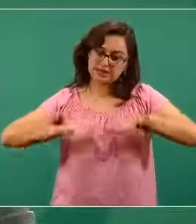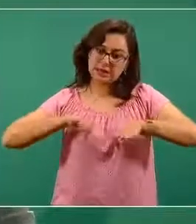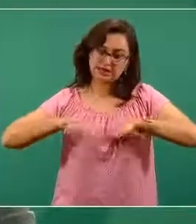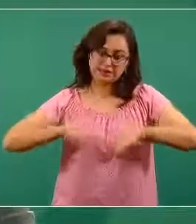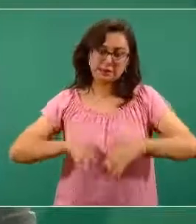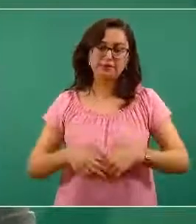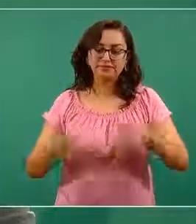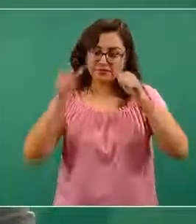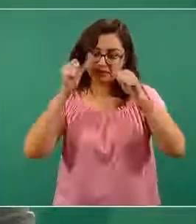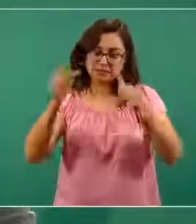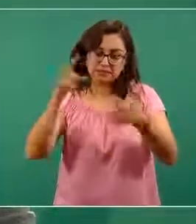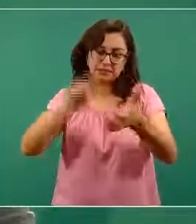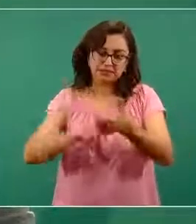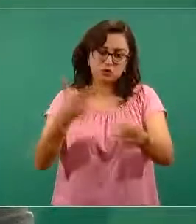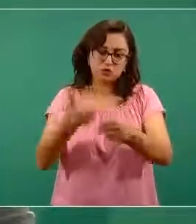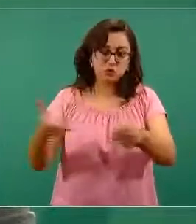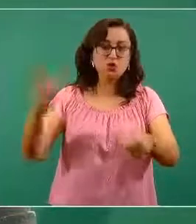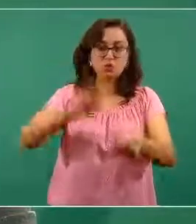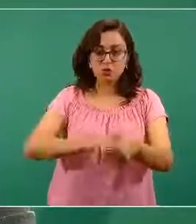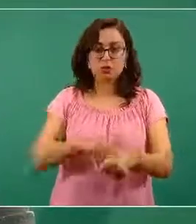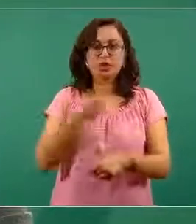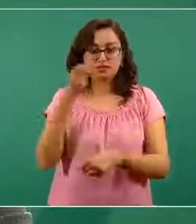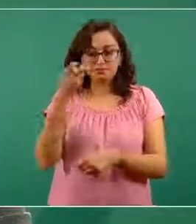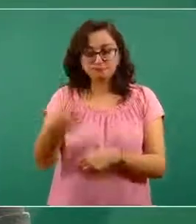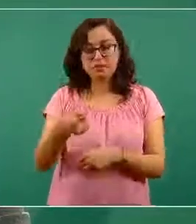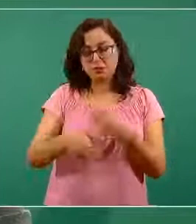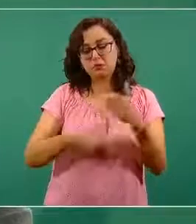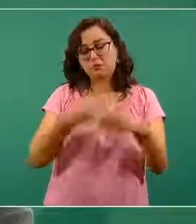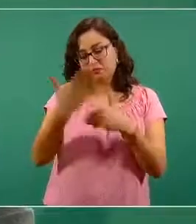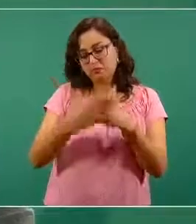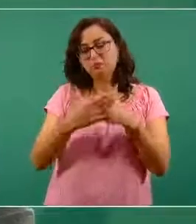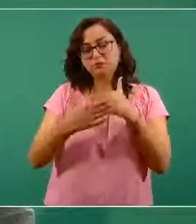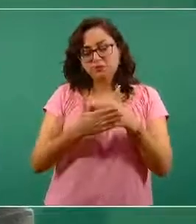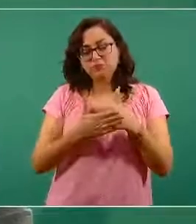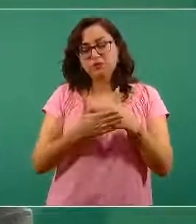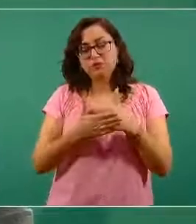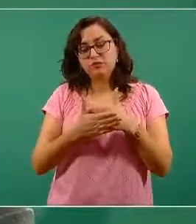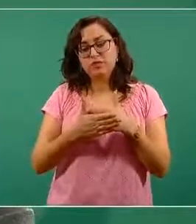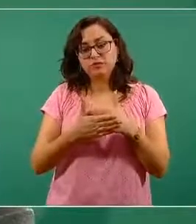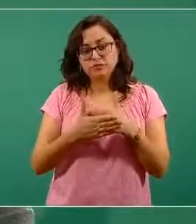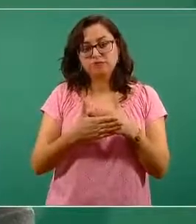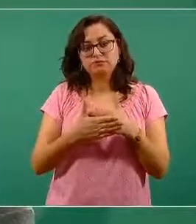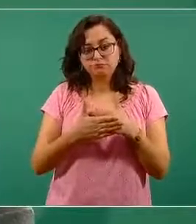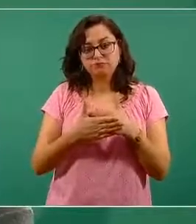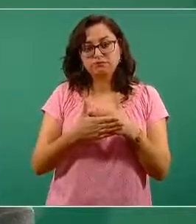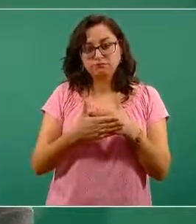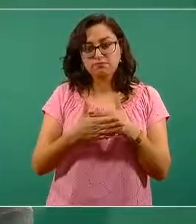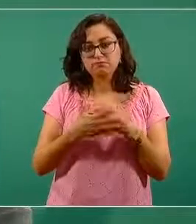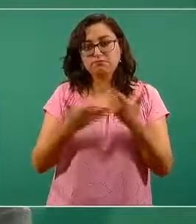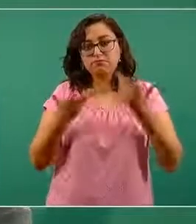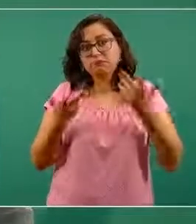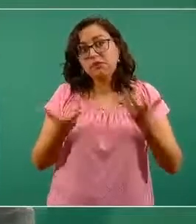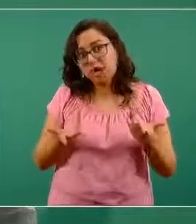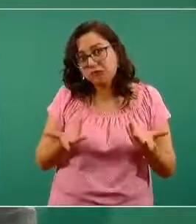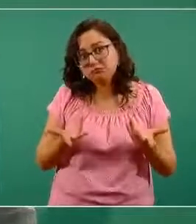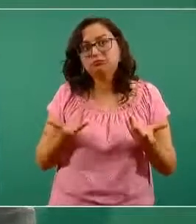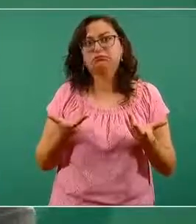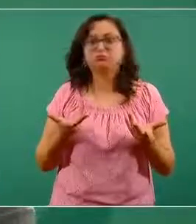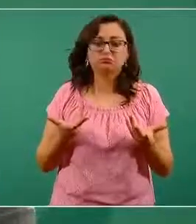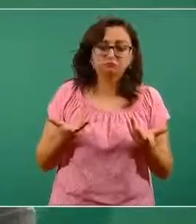de atención a la salud. Entonces, vamos a tener múltiples